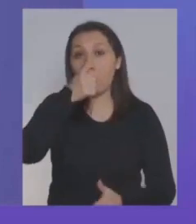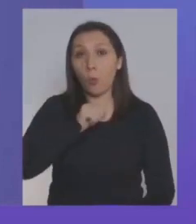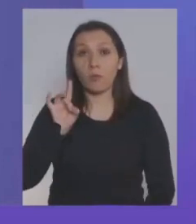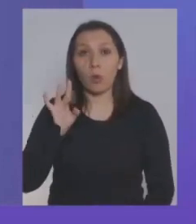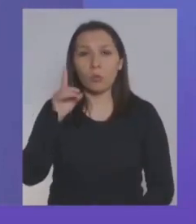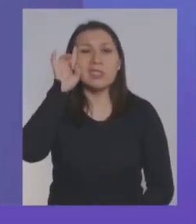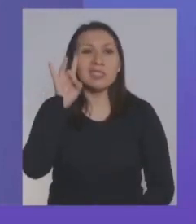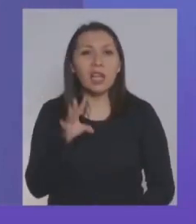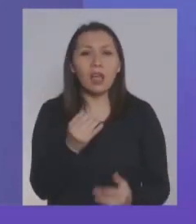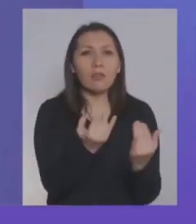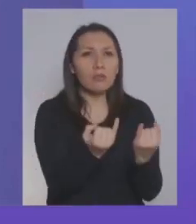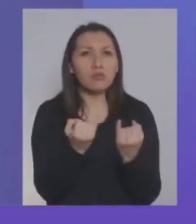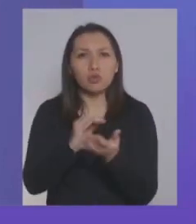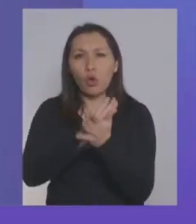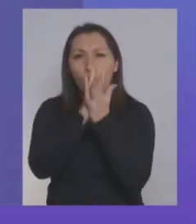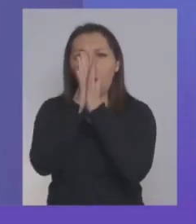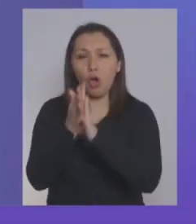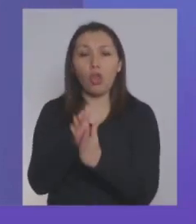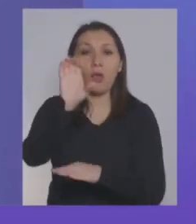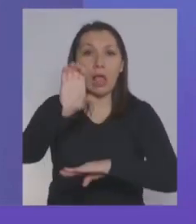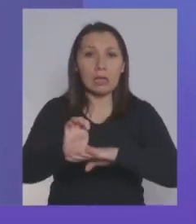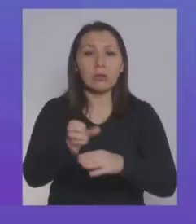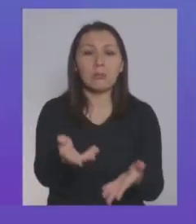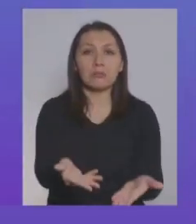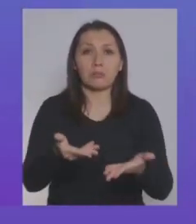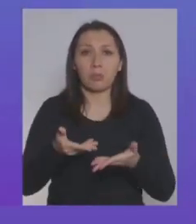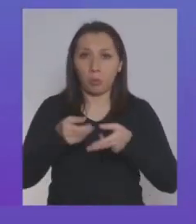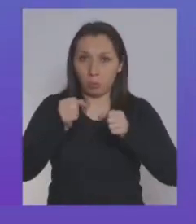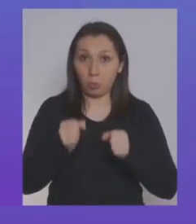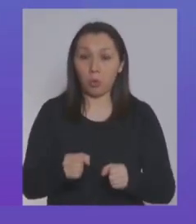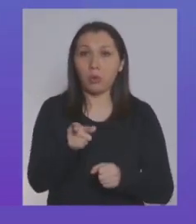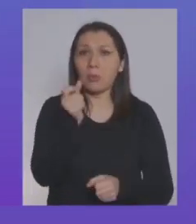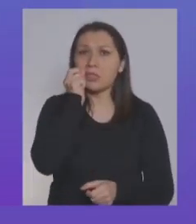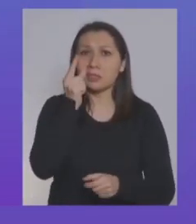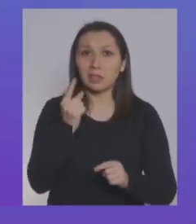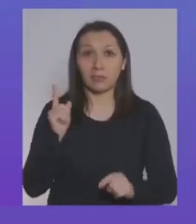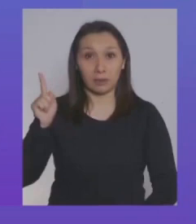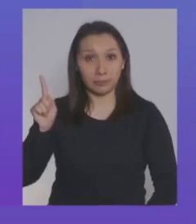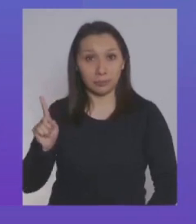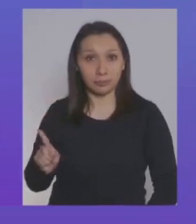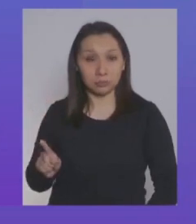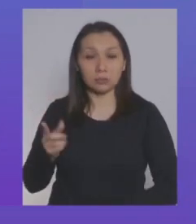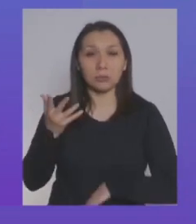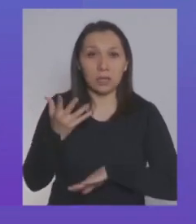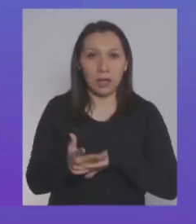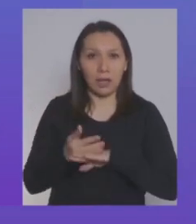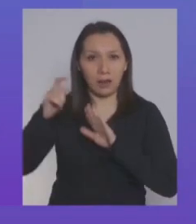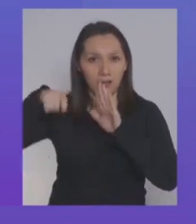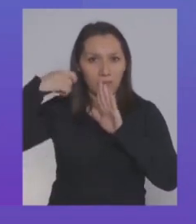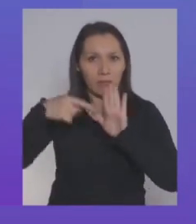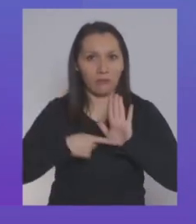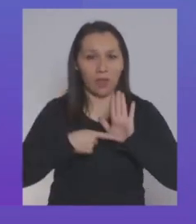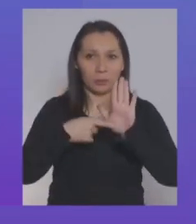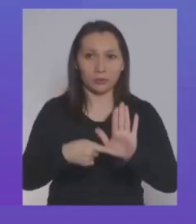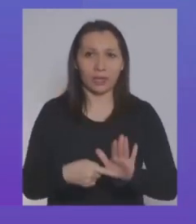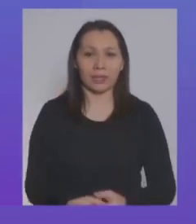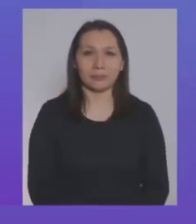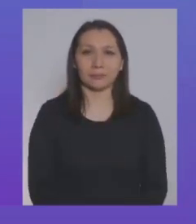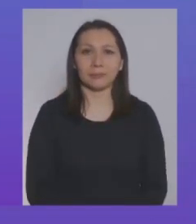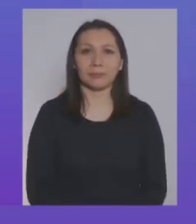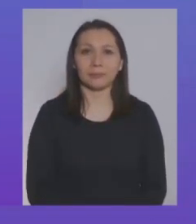las prestaciones del Estado a las que puede acceder. Para que conozcan nuestra nueva plataforma, tenemos un video a disposición.